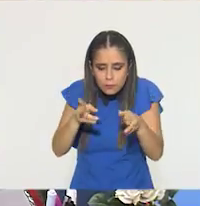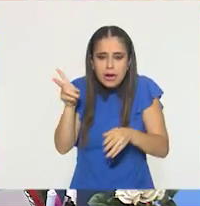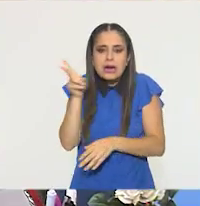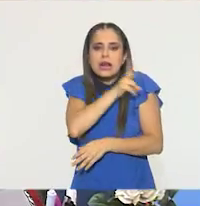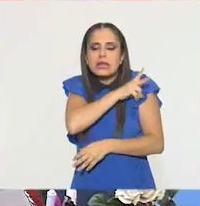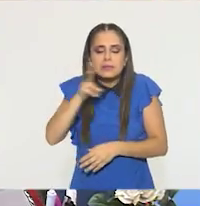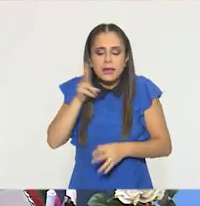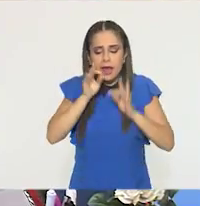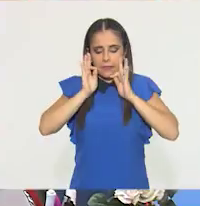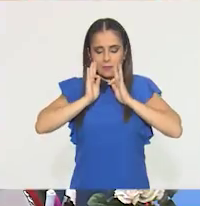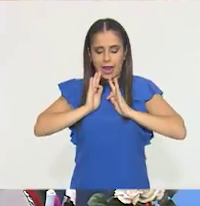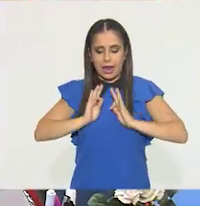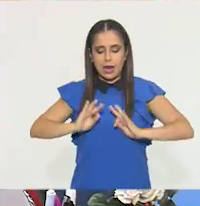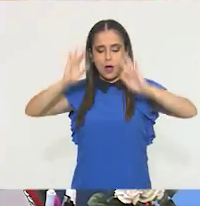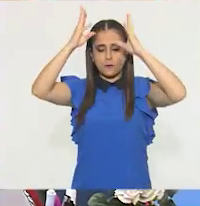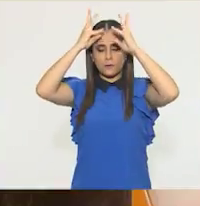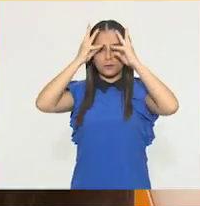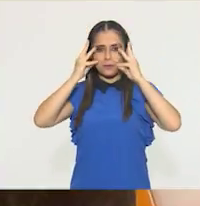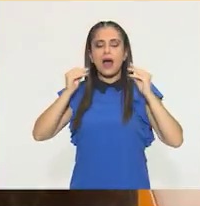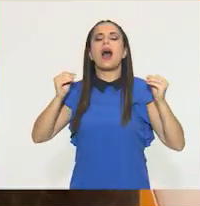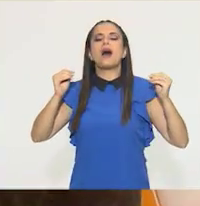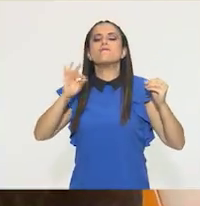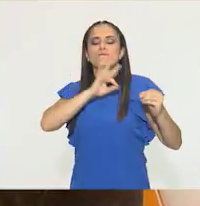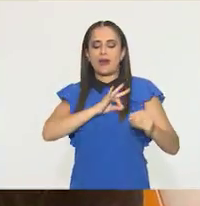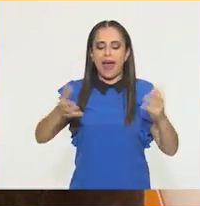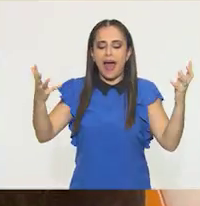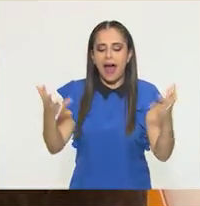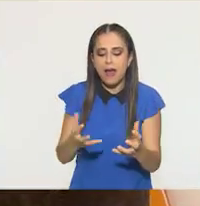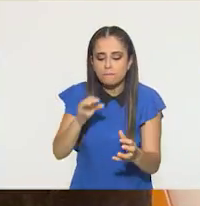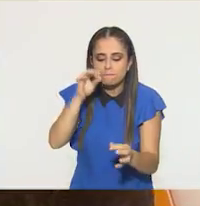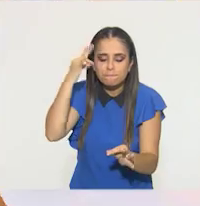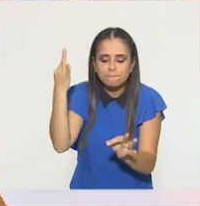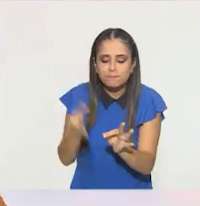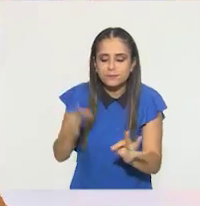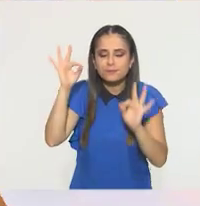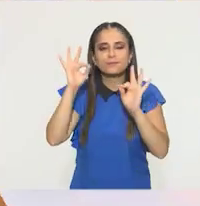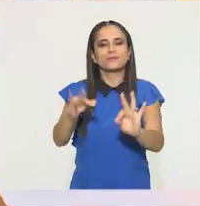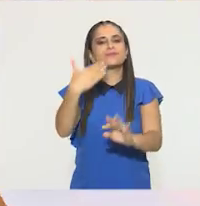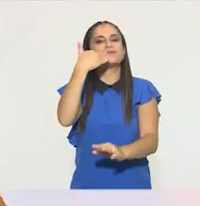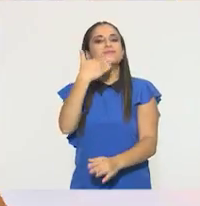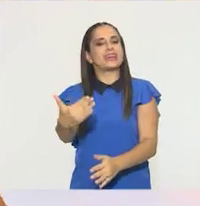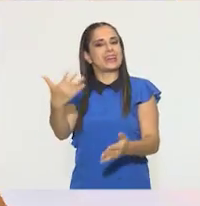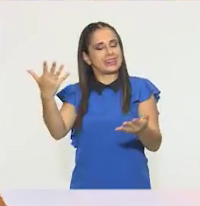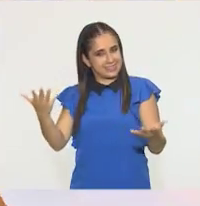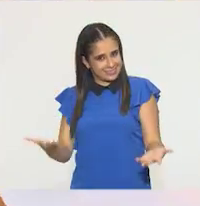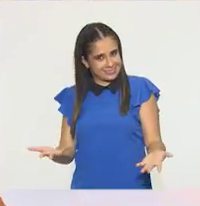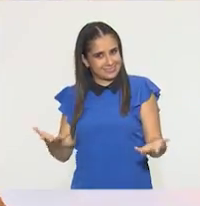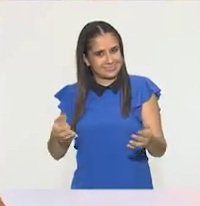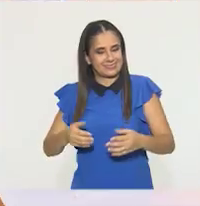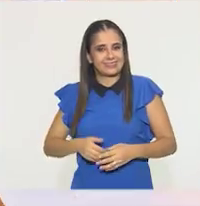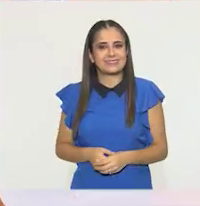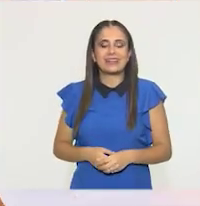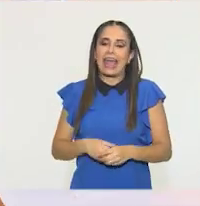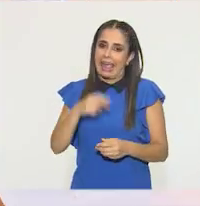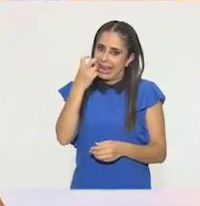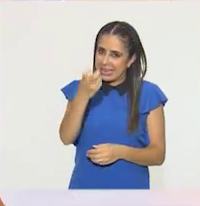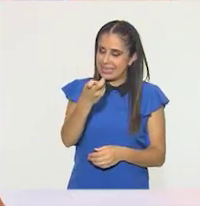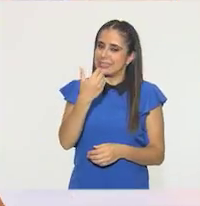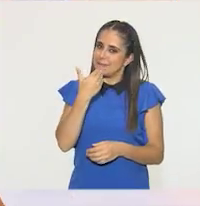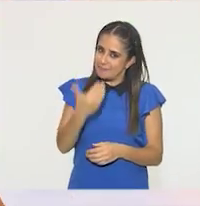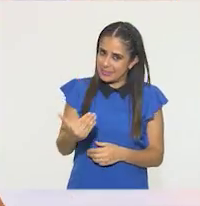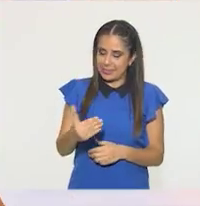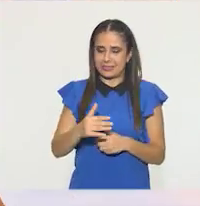así podrán terminar todas y cada una de sus actividades. Exacto, María. Vamos avanzando súper bien.